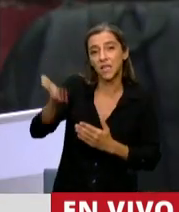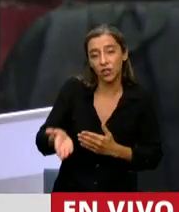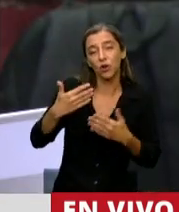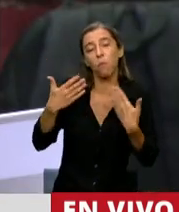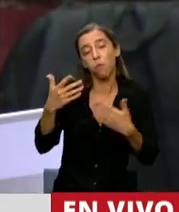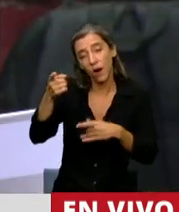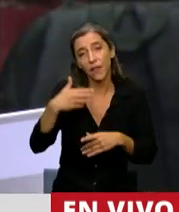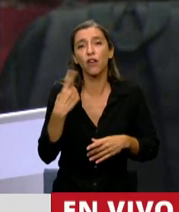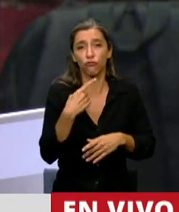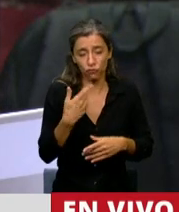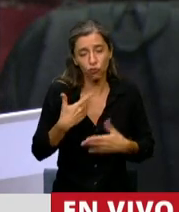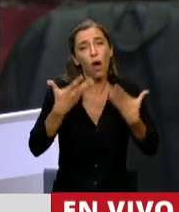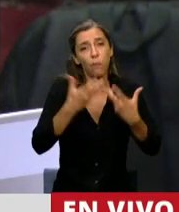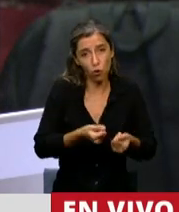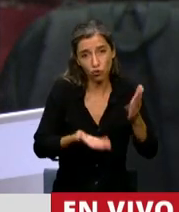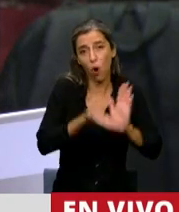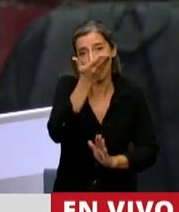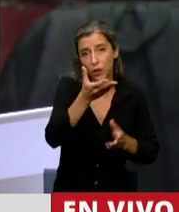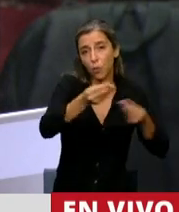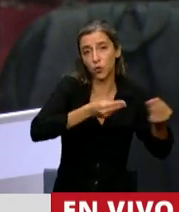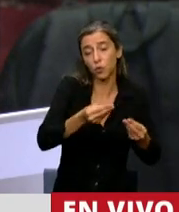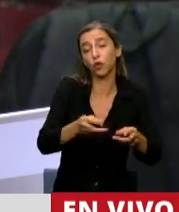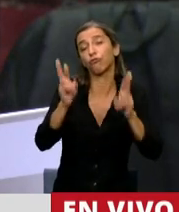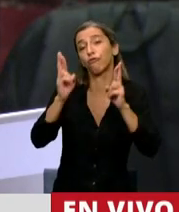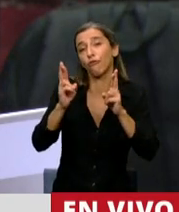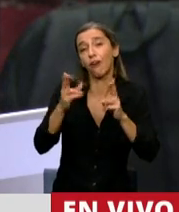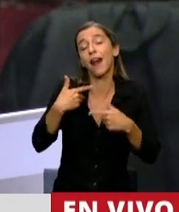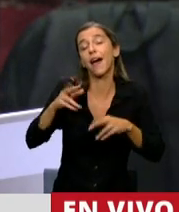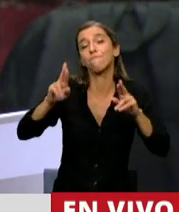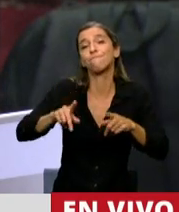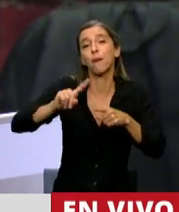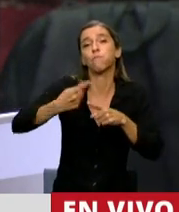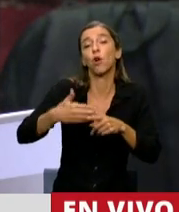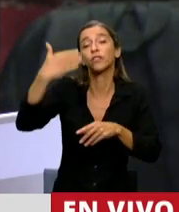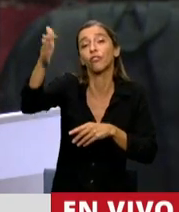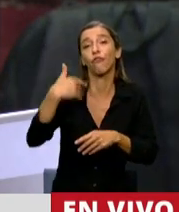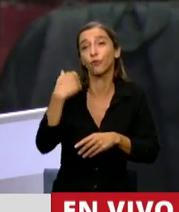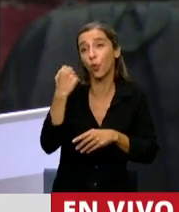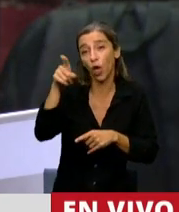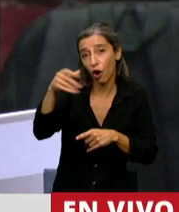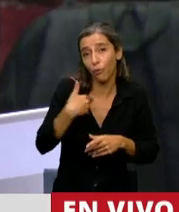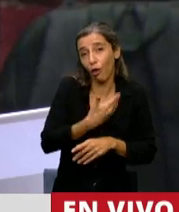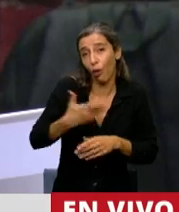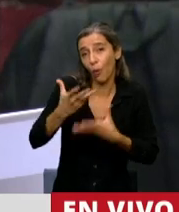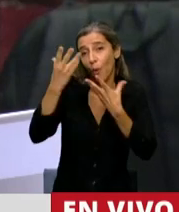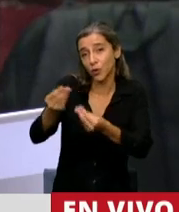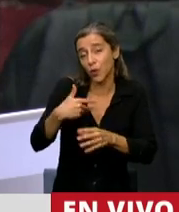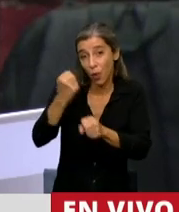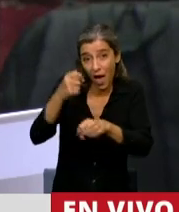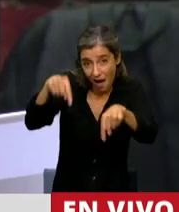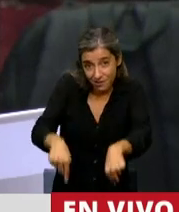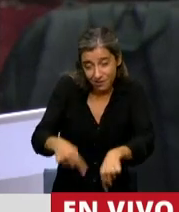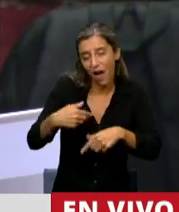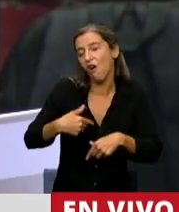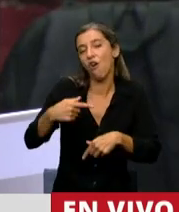apoyando el aumento del presupuesto. Espero que lo ayuden un poco las políticas macroeconómicas de este gobierno porque hasta ahora han ido exactamente